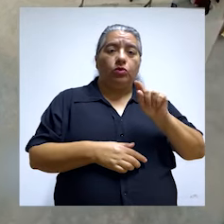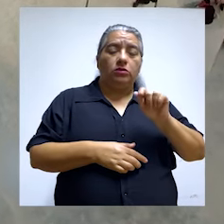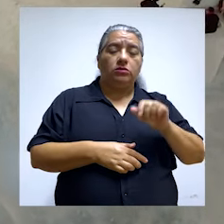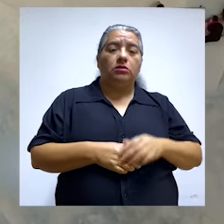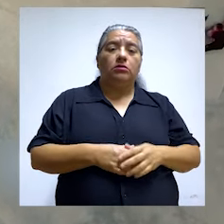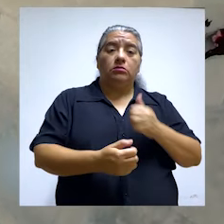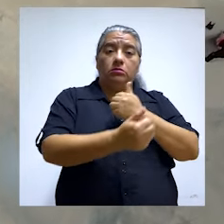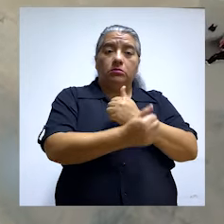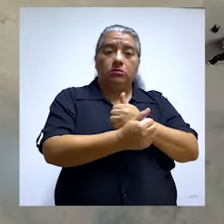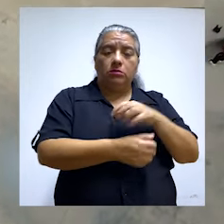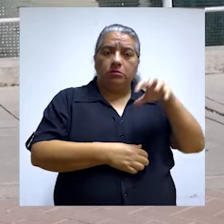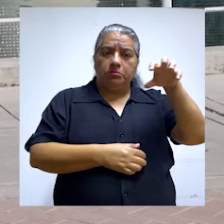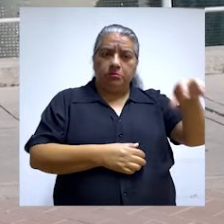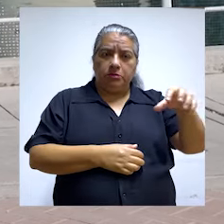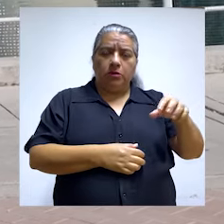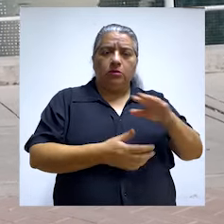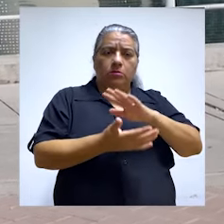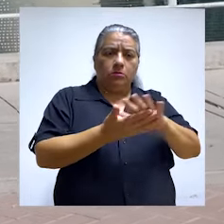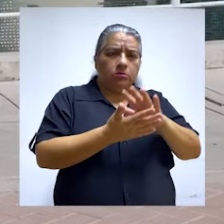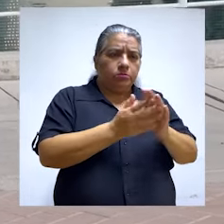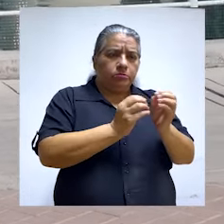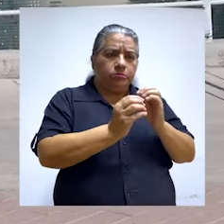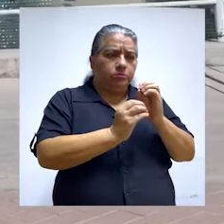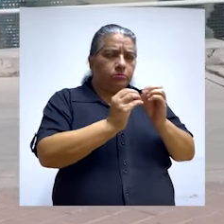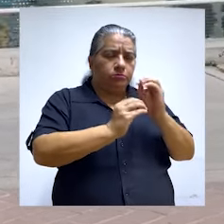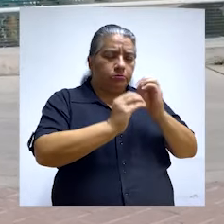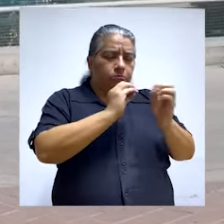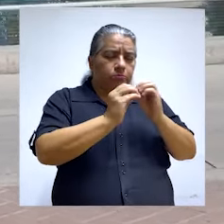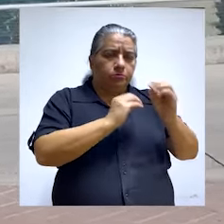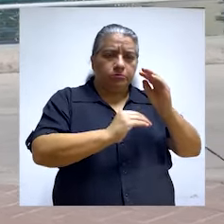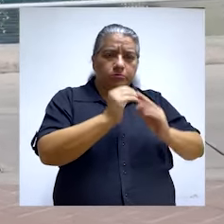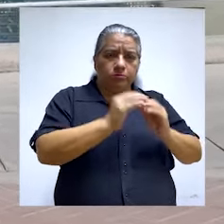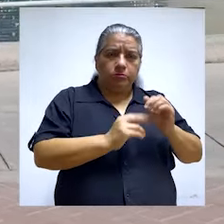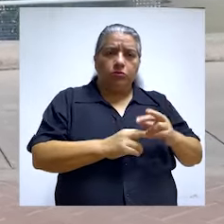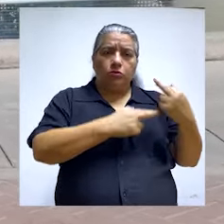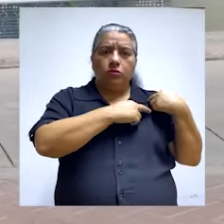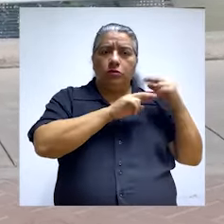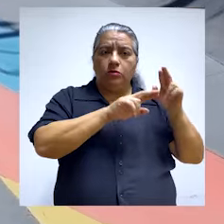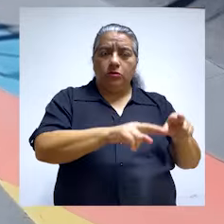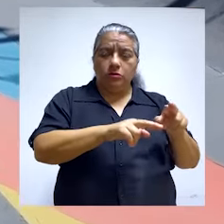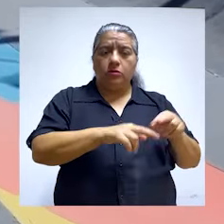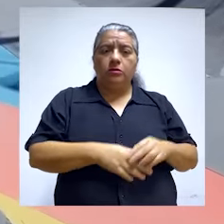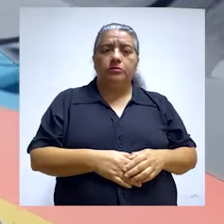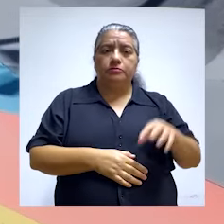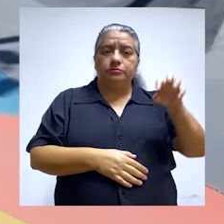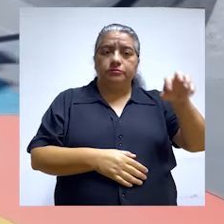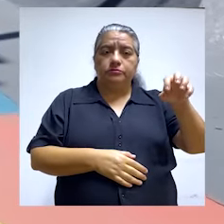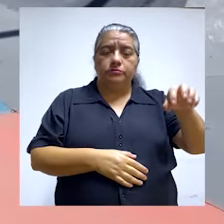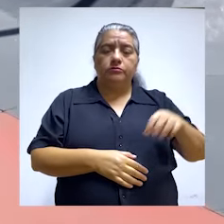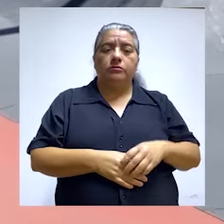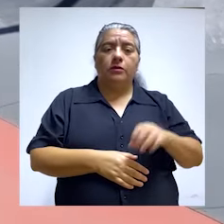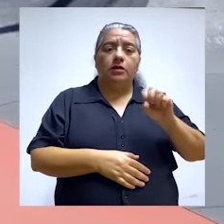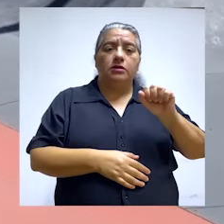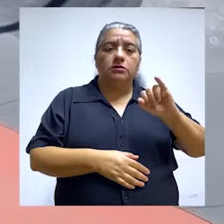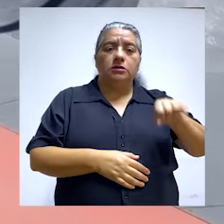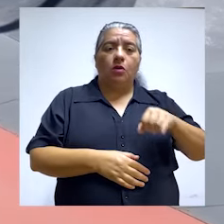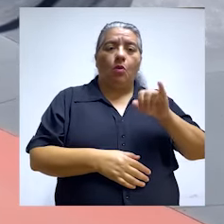región Ayacucho, cuya operación y mantenimiento está a cargo de la Municipalidad Distrital de San Juan Bautista, se encuentra